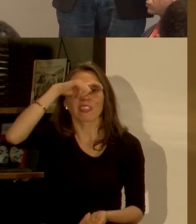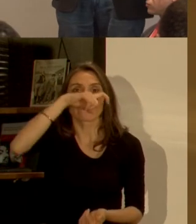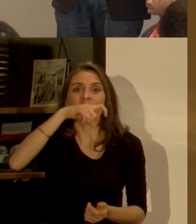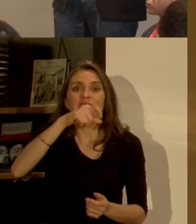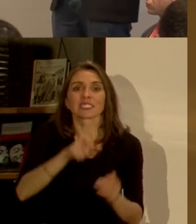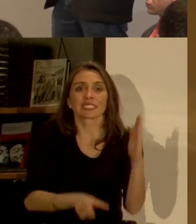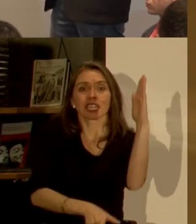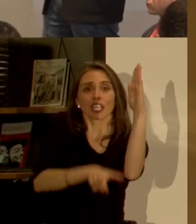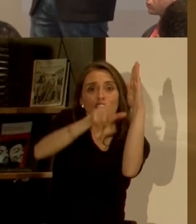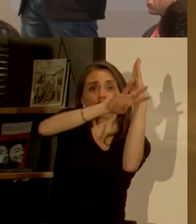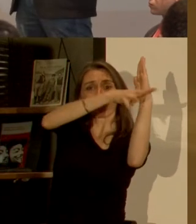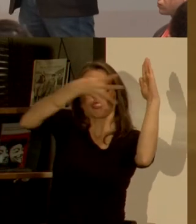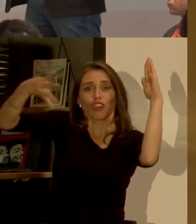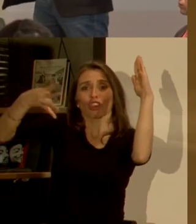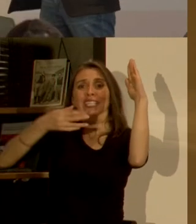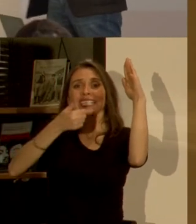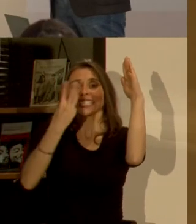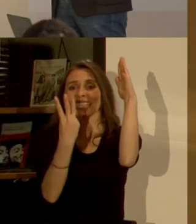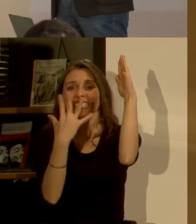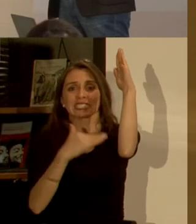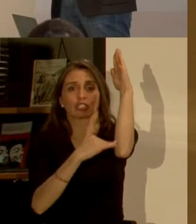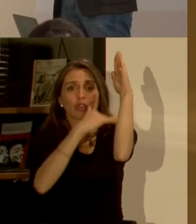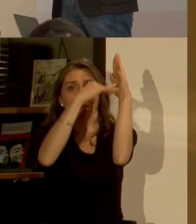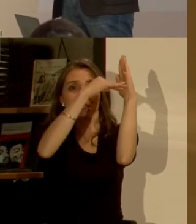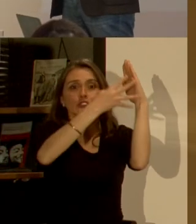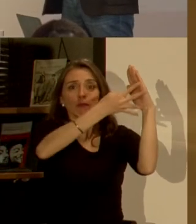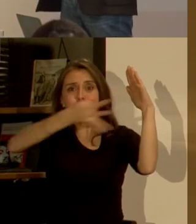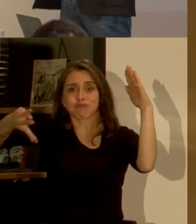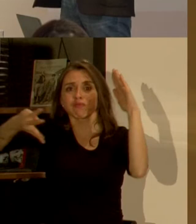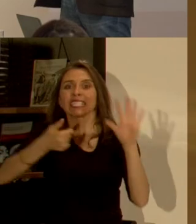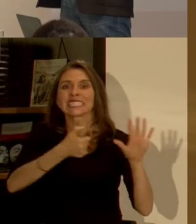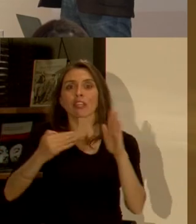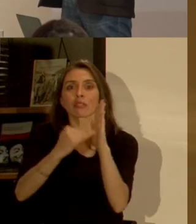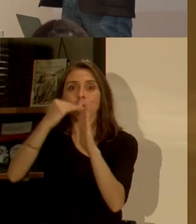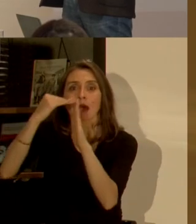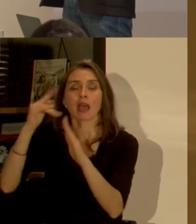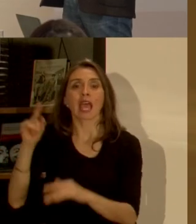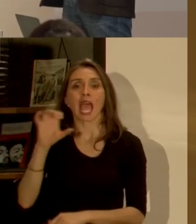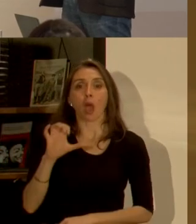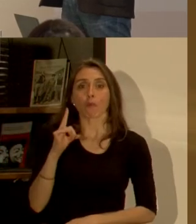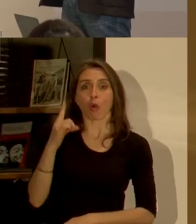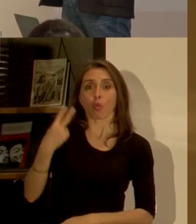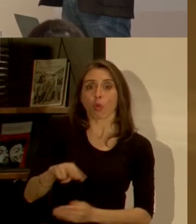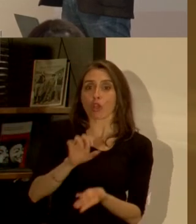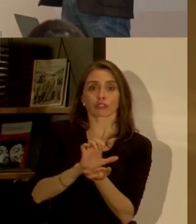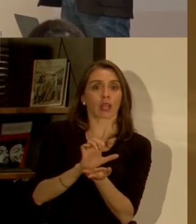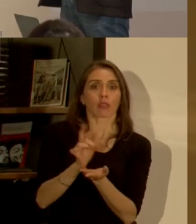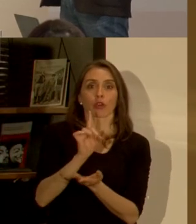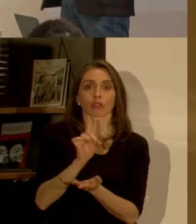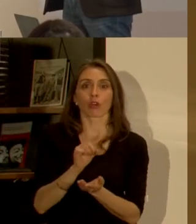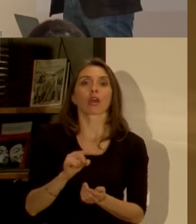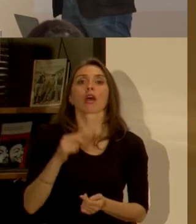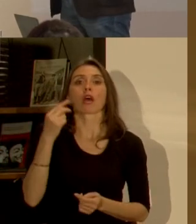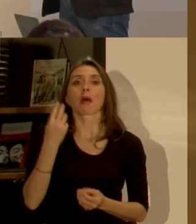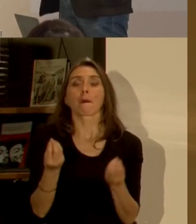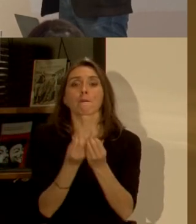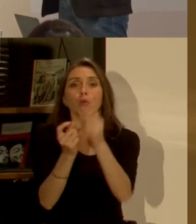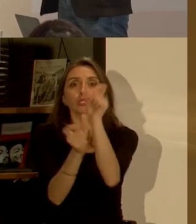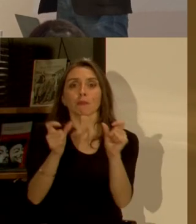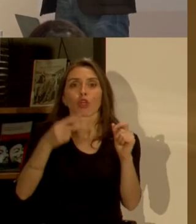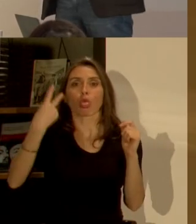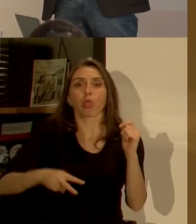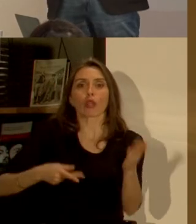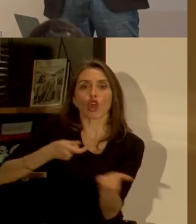son torres de 35 pisos 600 departamentos y diferencia de Europa y Estados Unidos no son de un solo propietario que el Estado son de cientos de